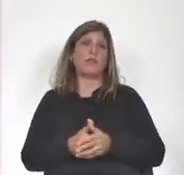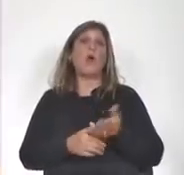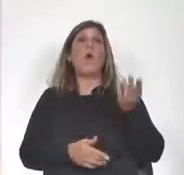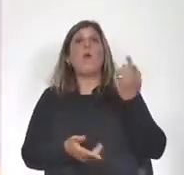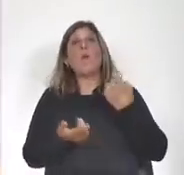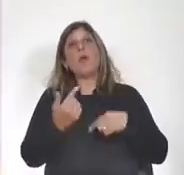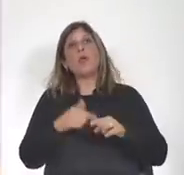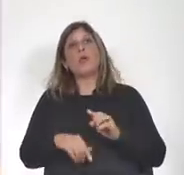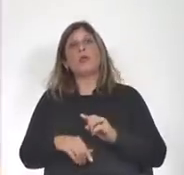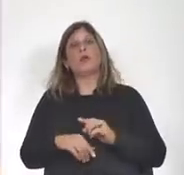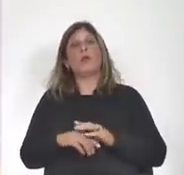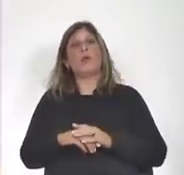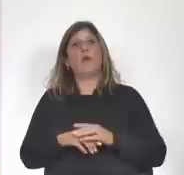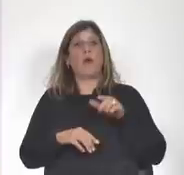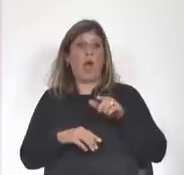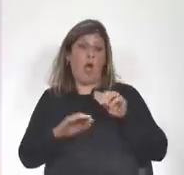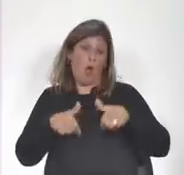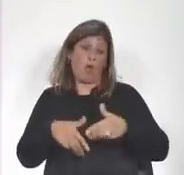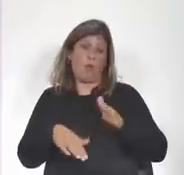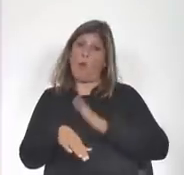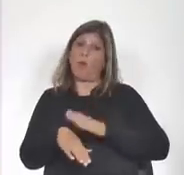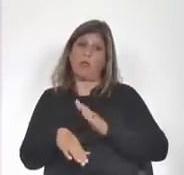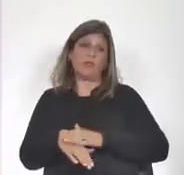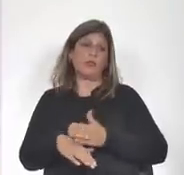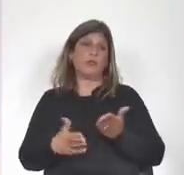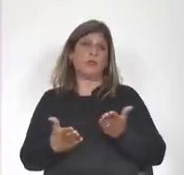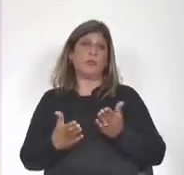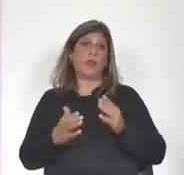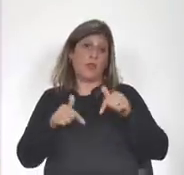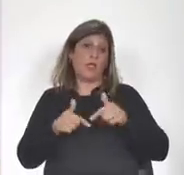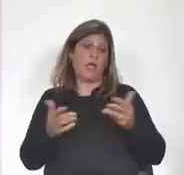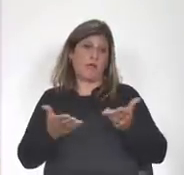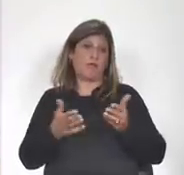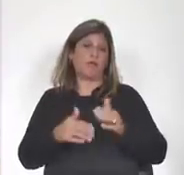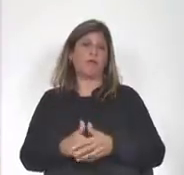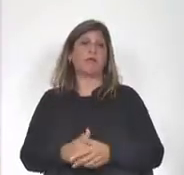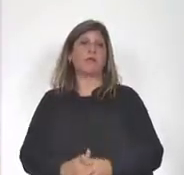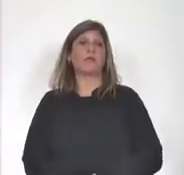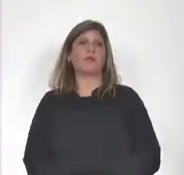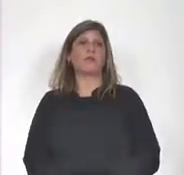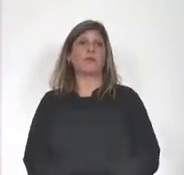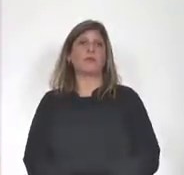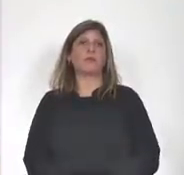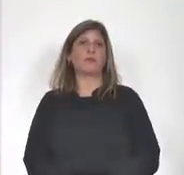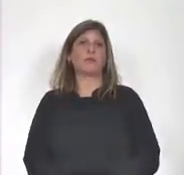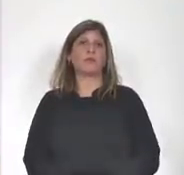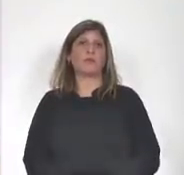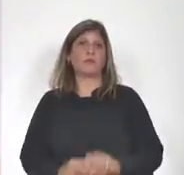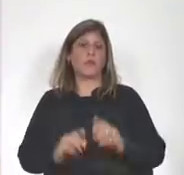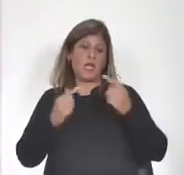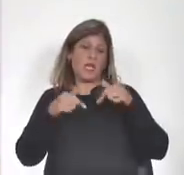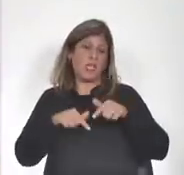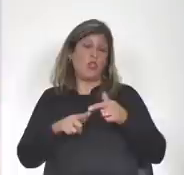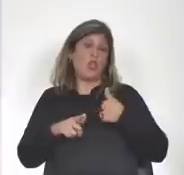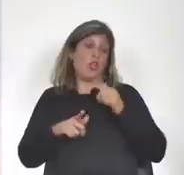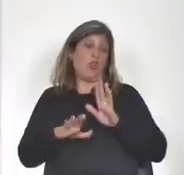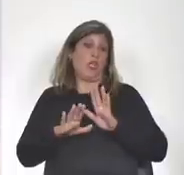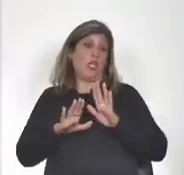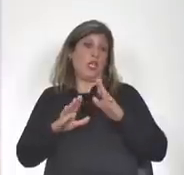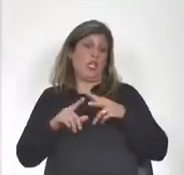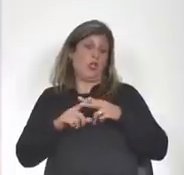pero era momento de que esto sucediera este es el instrumento que nos queda